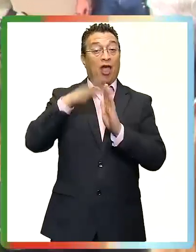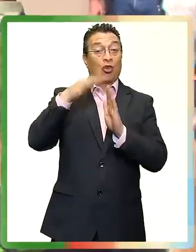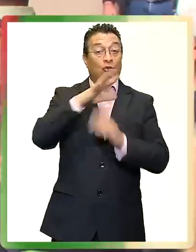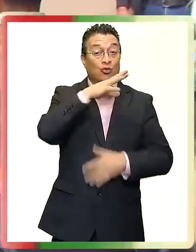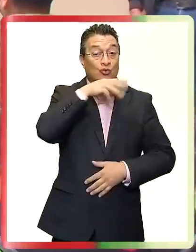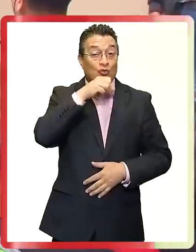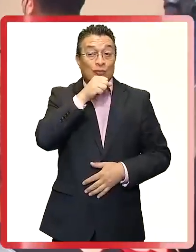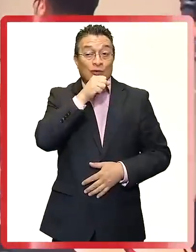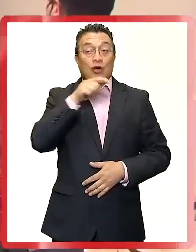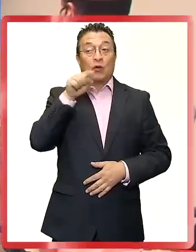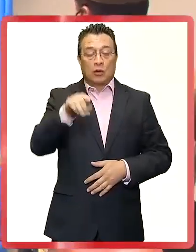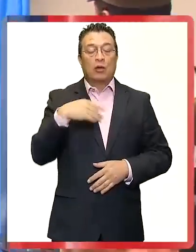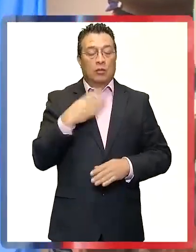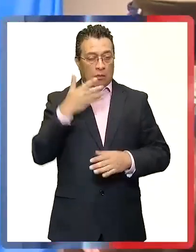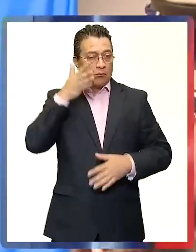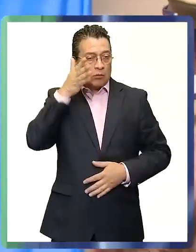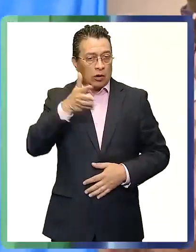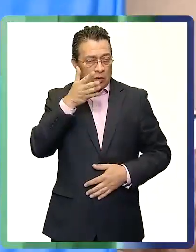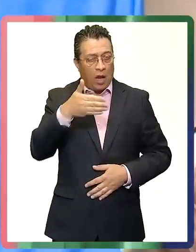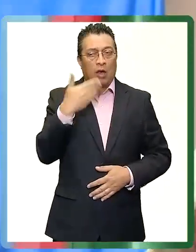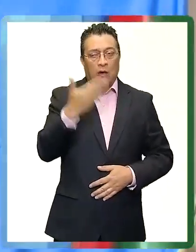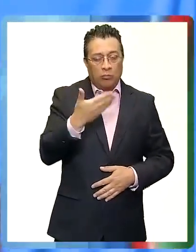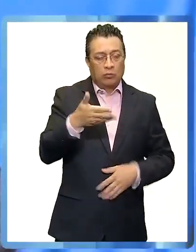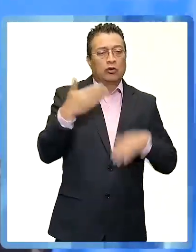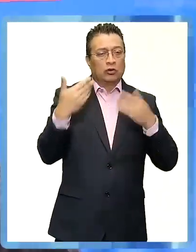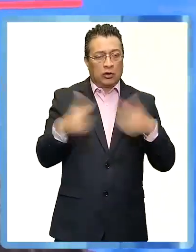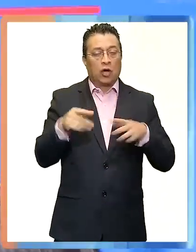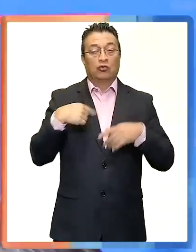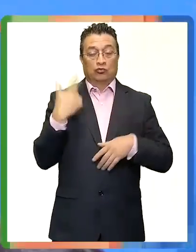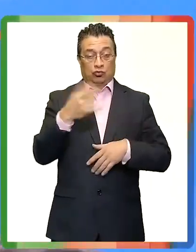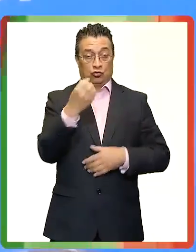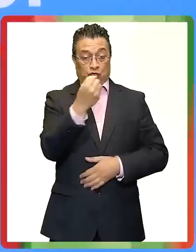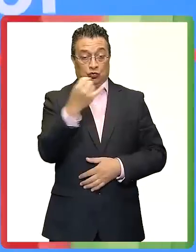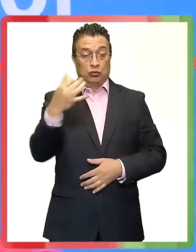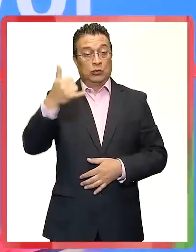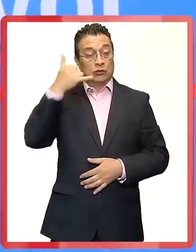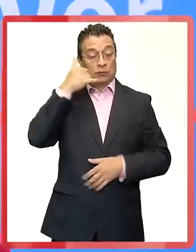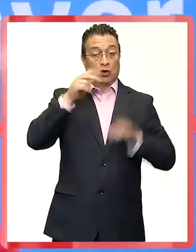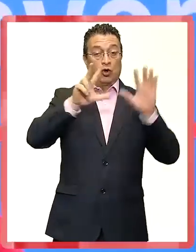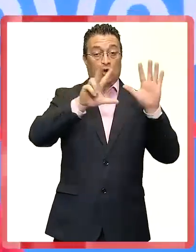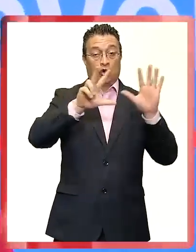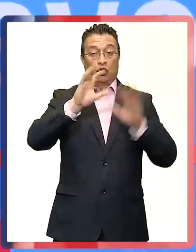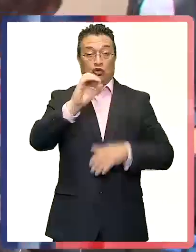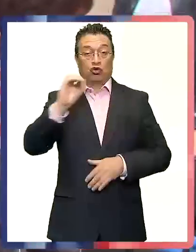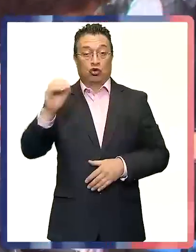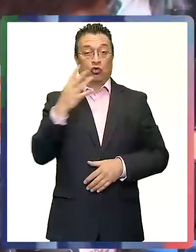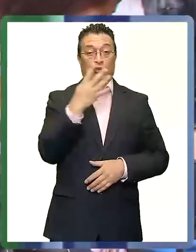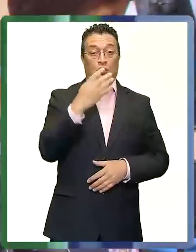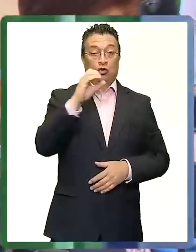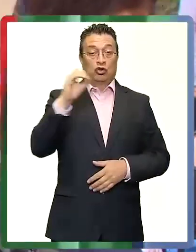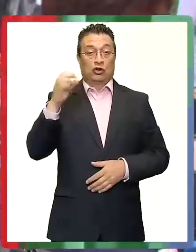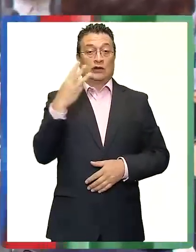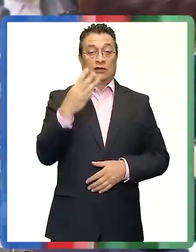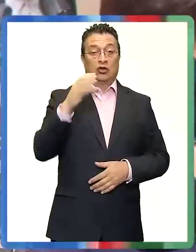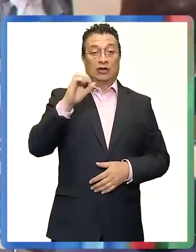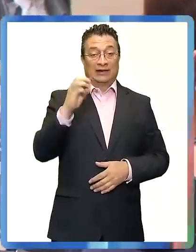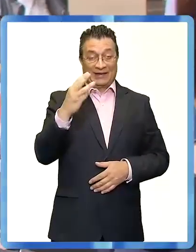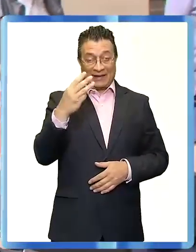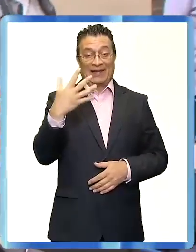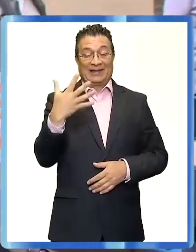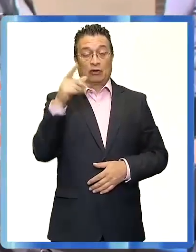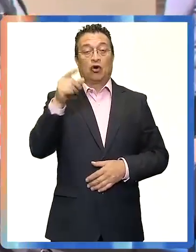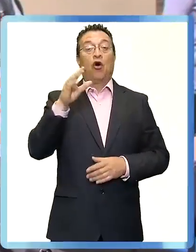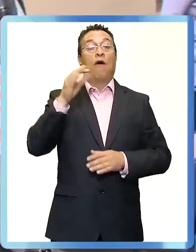del Adulto Mayor realizó una charla para un grupo de dirigentes de este grupo etario. Nosotros a través del número telefónico 800-400